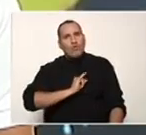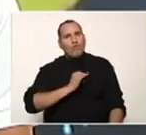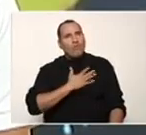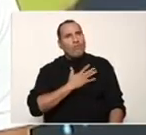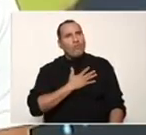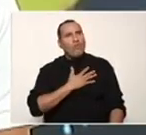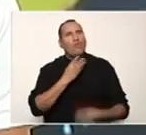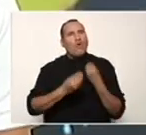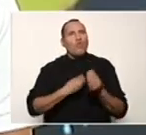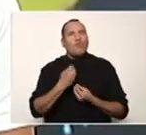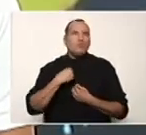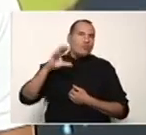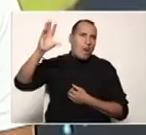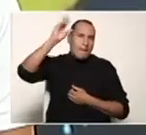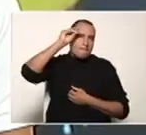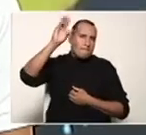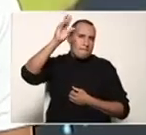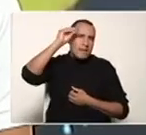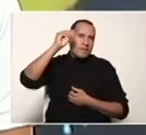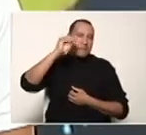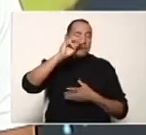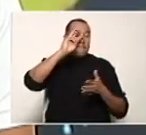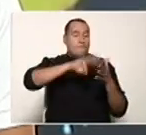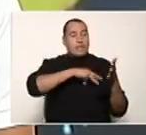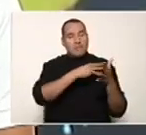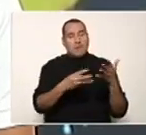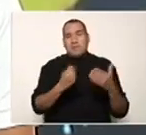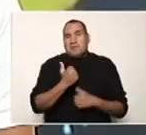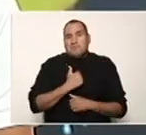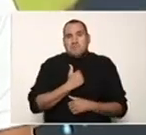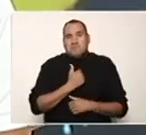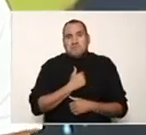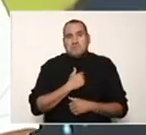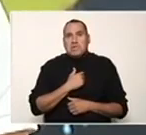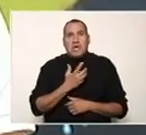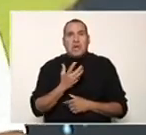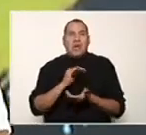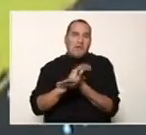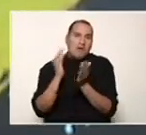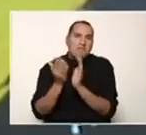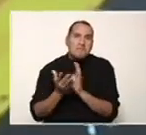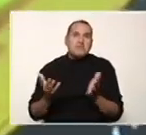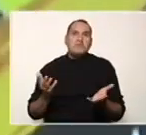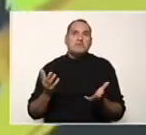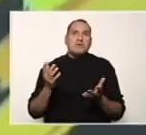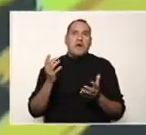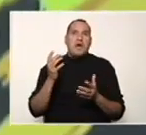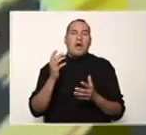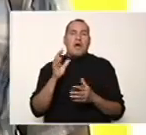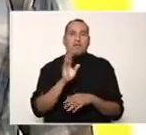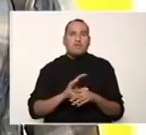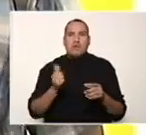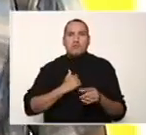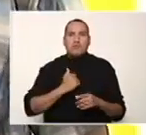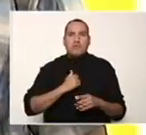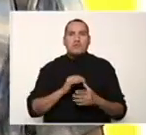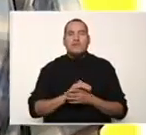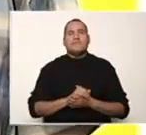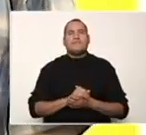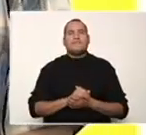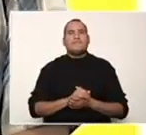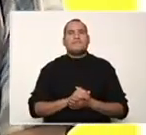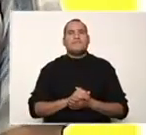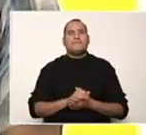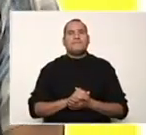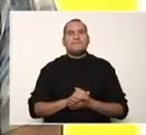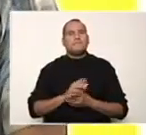aprendizaje, no solamente para el área de formación matemática, sino para todas las áreas de formación. Un tema bastante interesante, matemáticas para la vida,